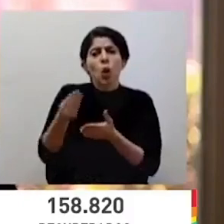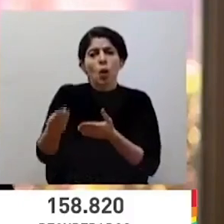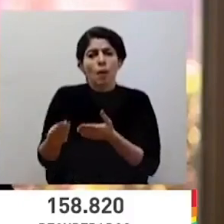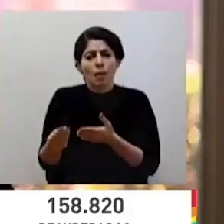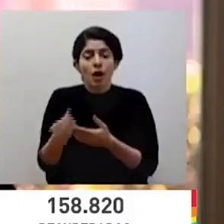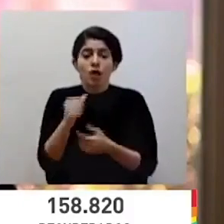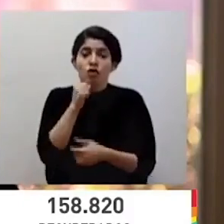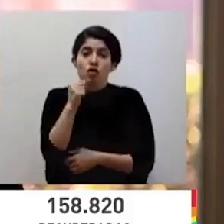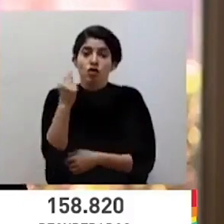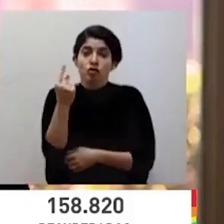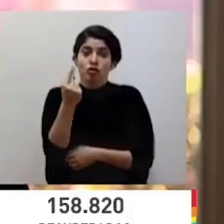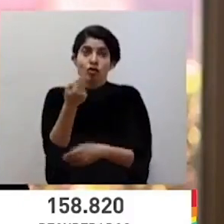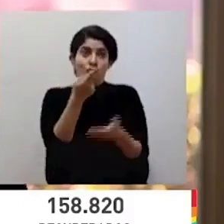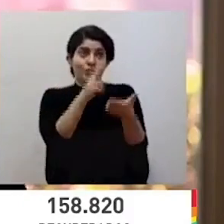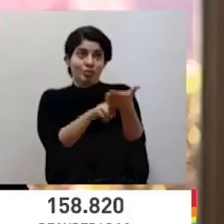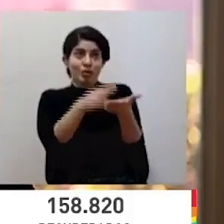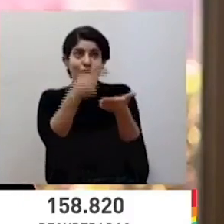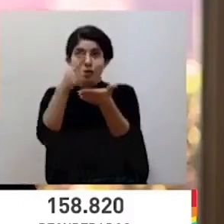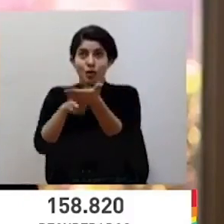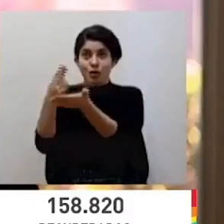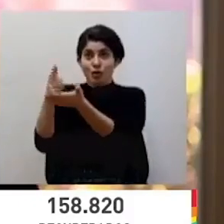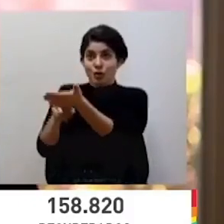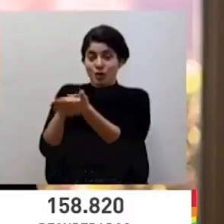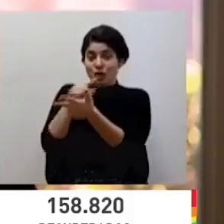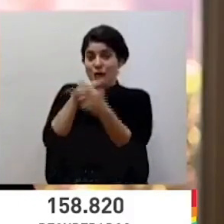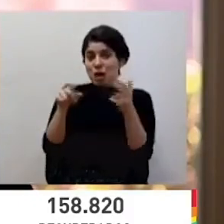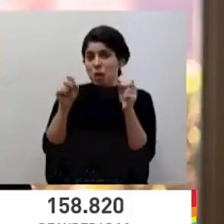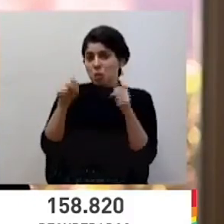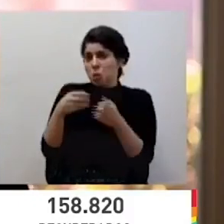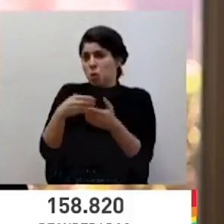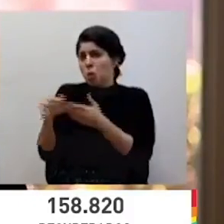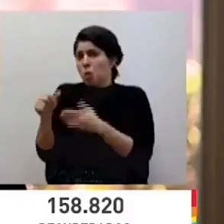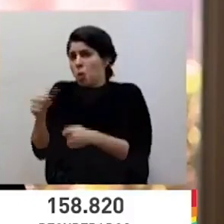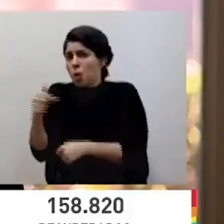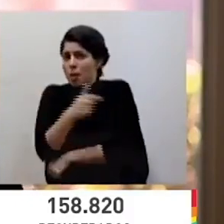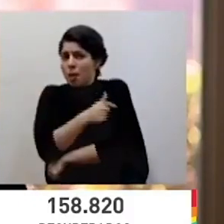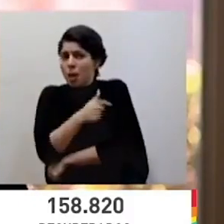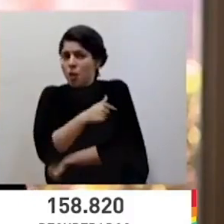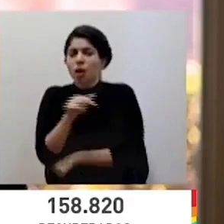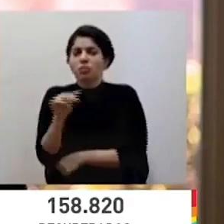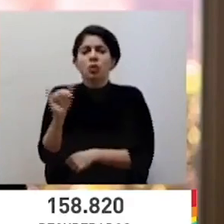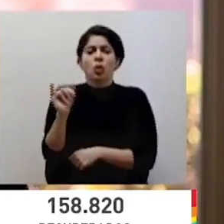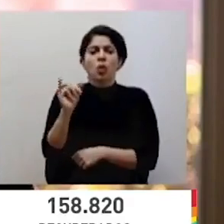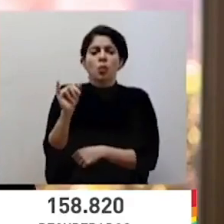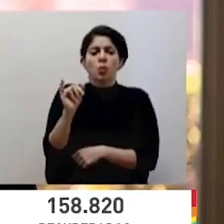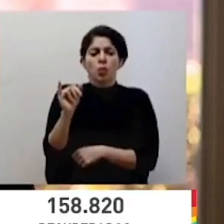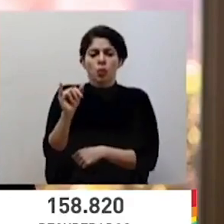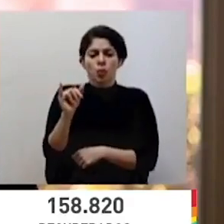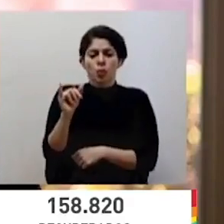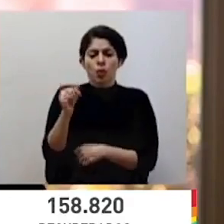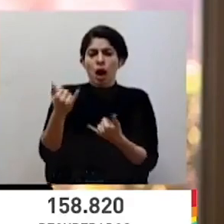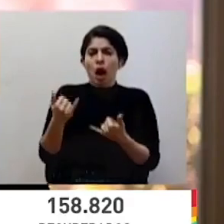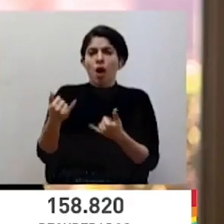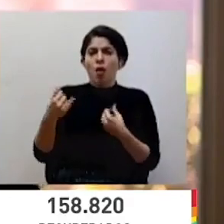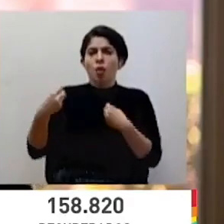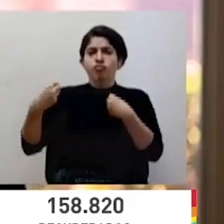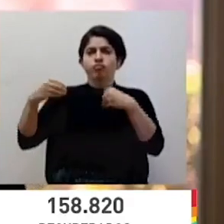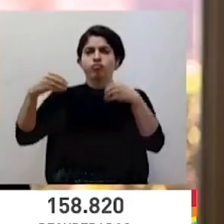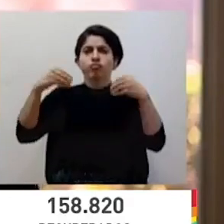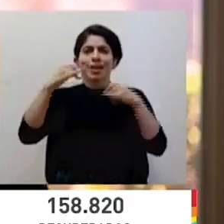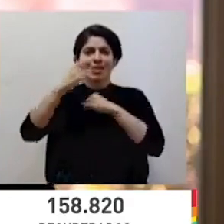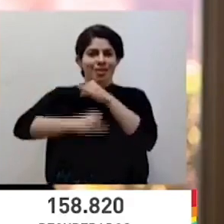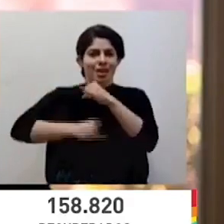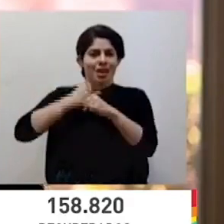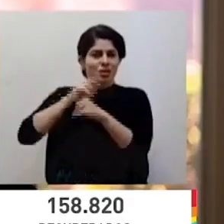más allá de estas contrataciones, vacunas como la que está expandiendo en el mercado